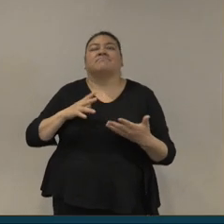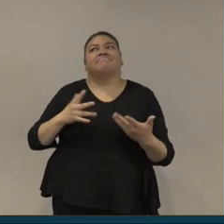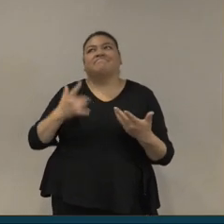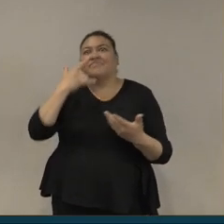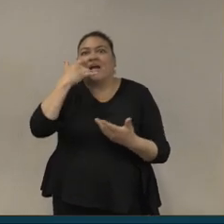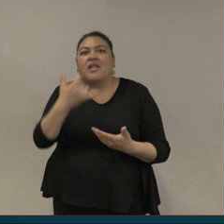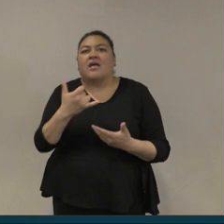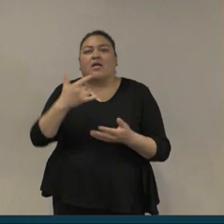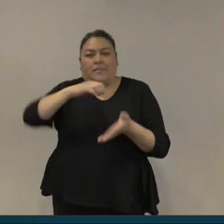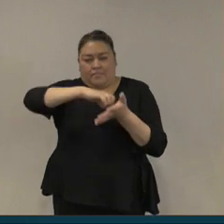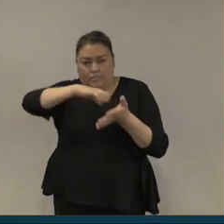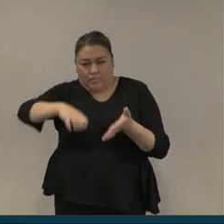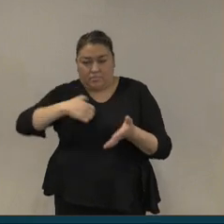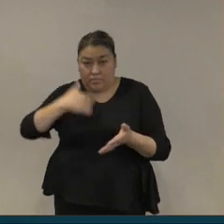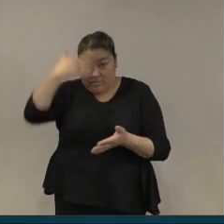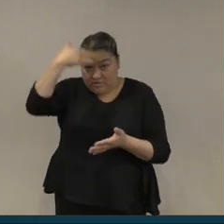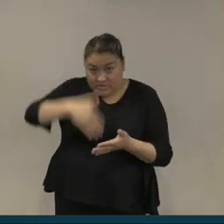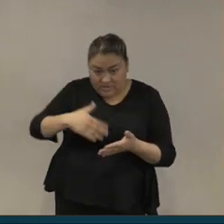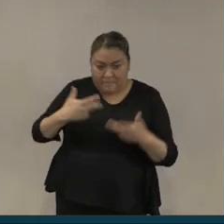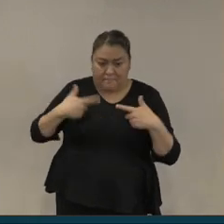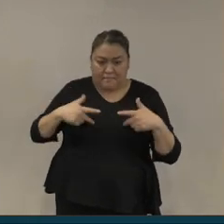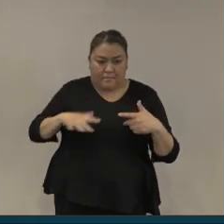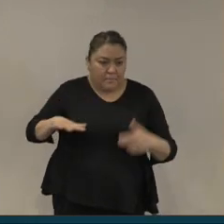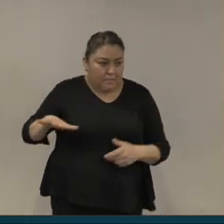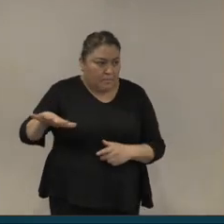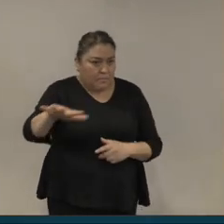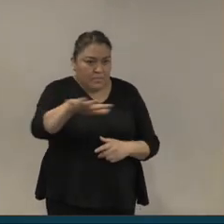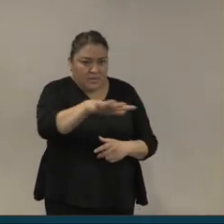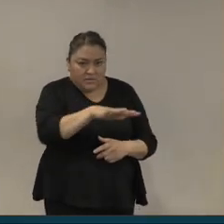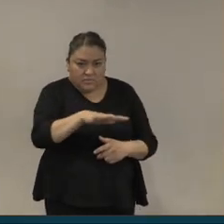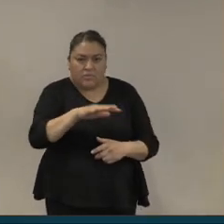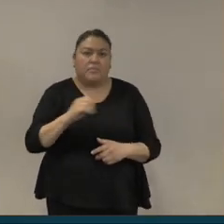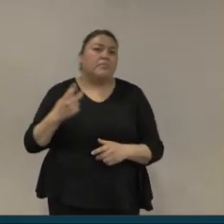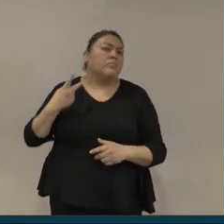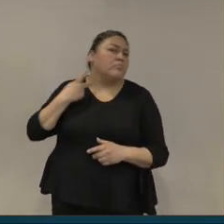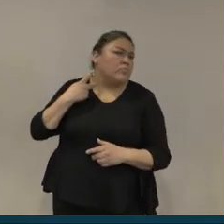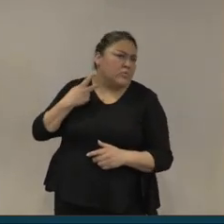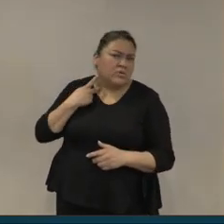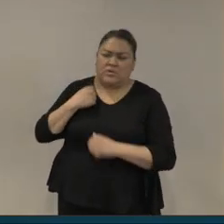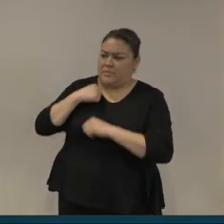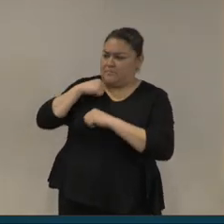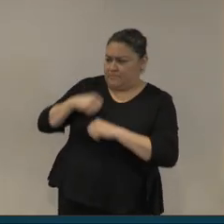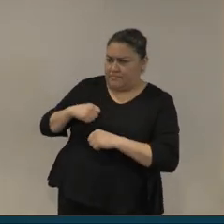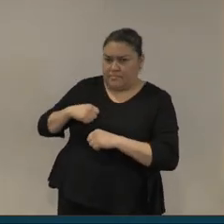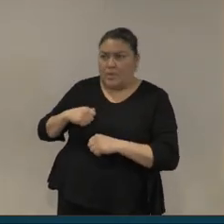en los aliados incondicionales de políticos electos de manera democrática.